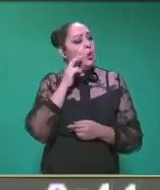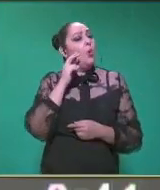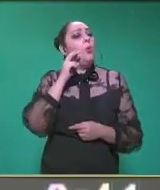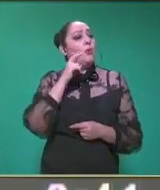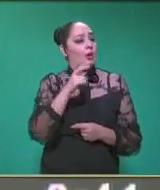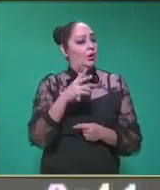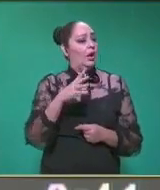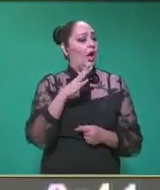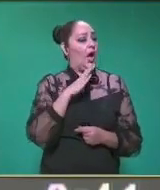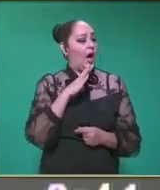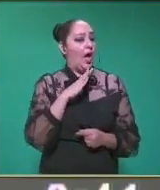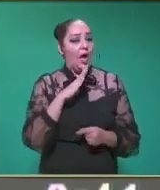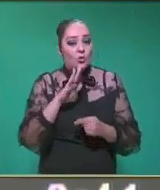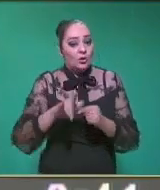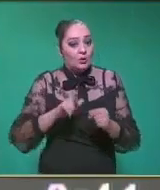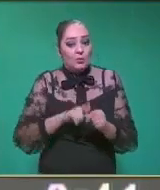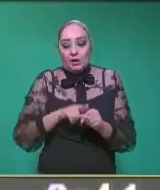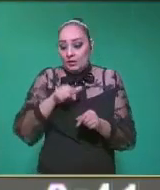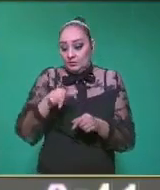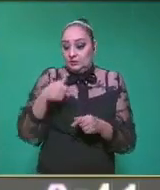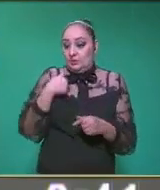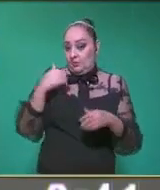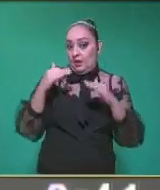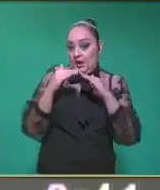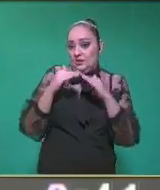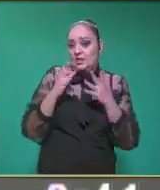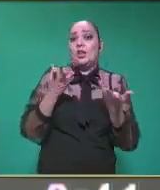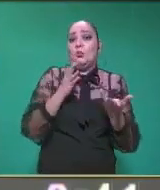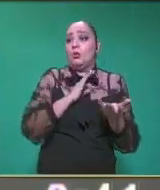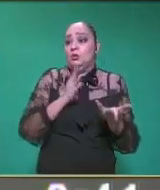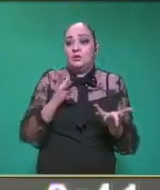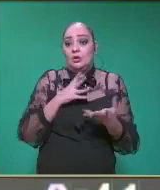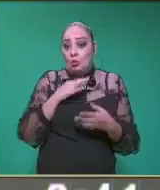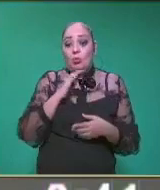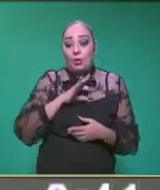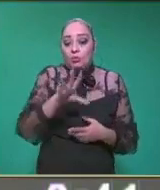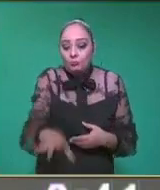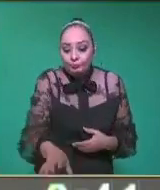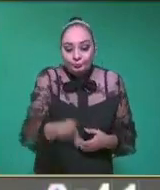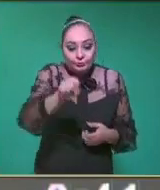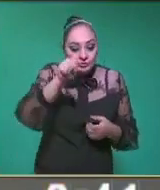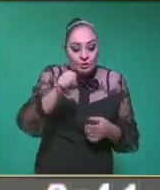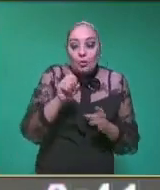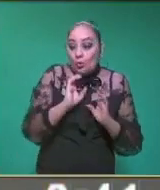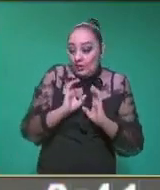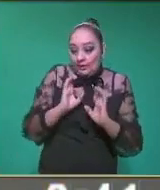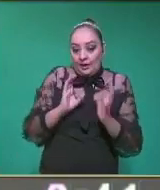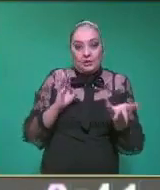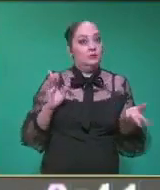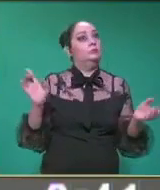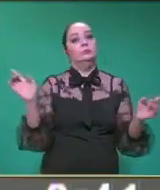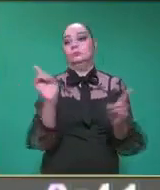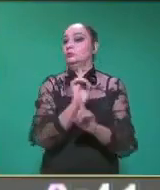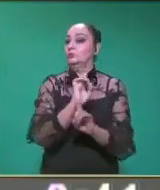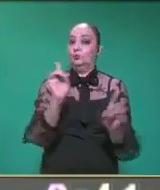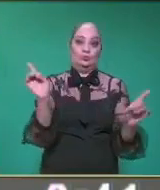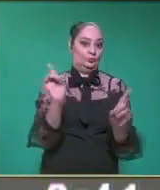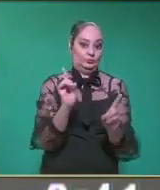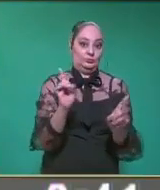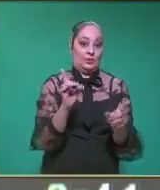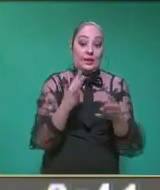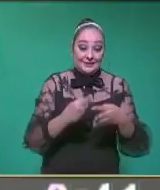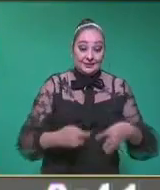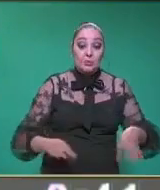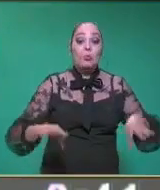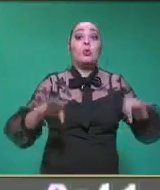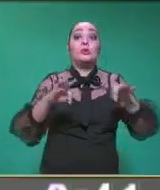con un animalito de estos en nuestra casa? ¿Lo podemos agarrar, lo podemos tomar, lo podemos cuidar? No, es importante el